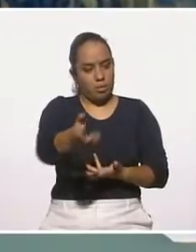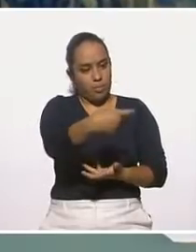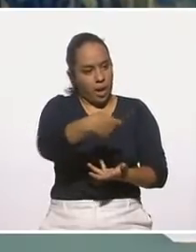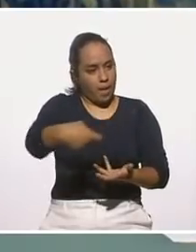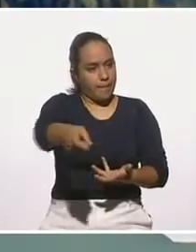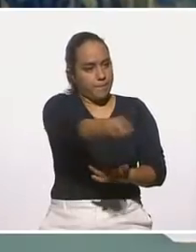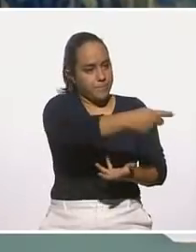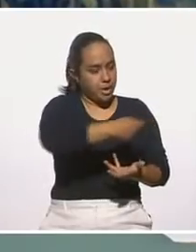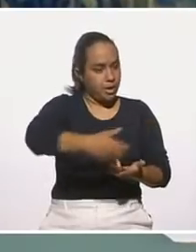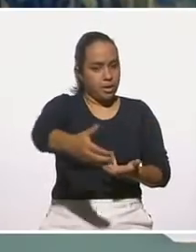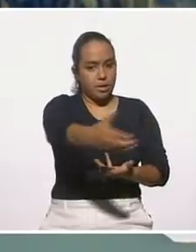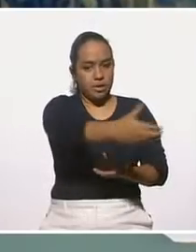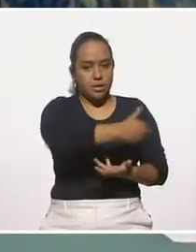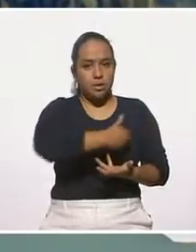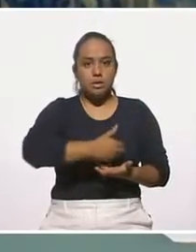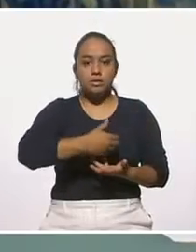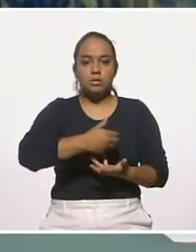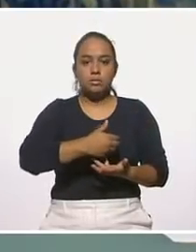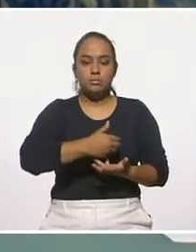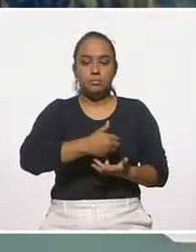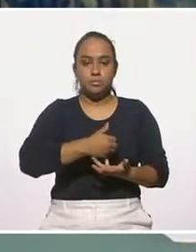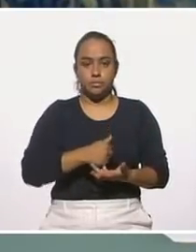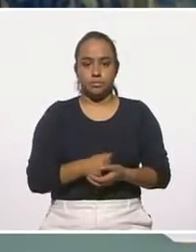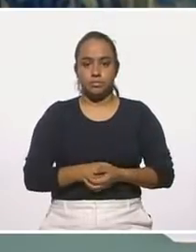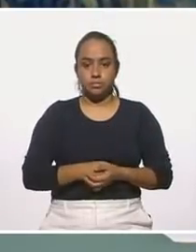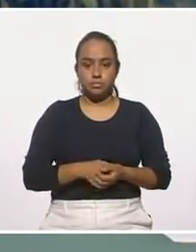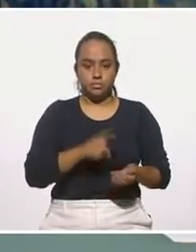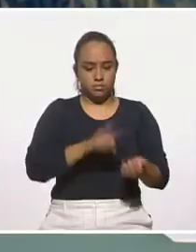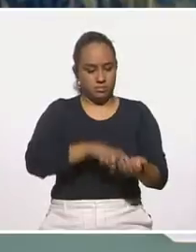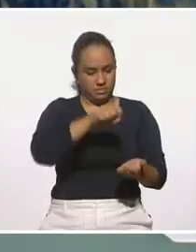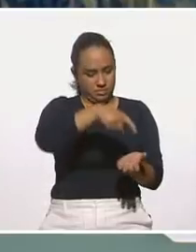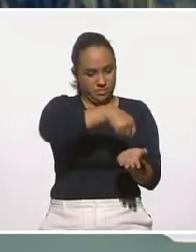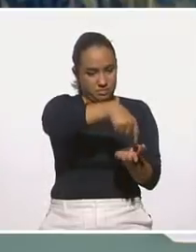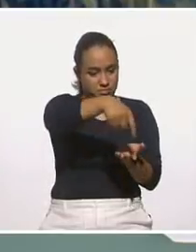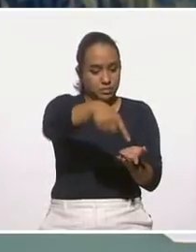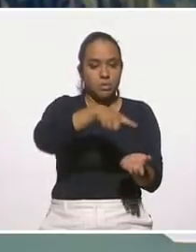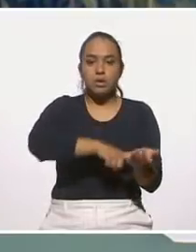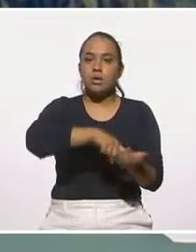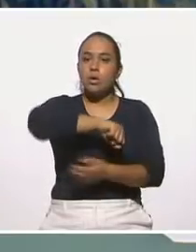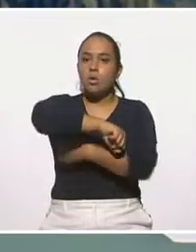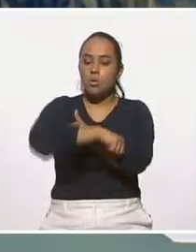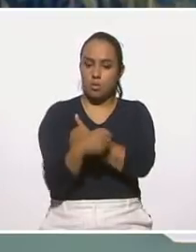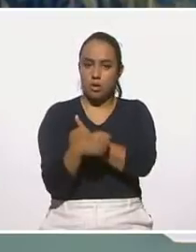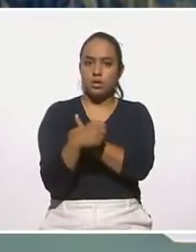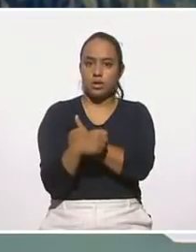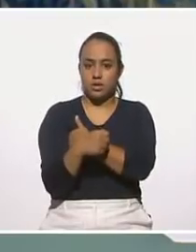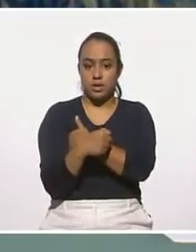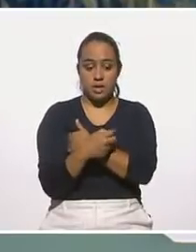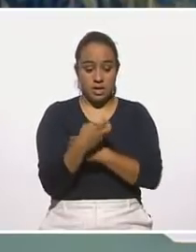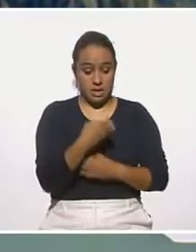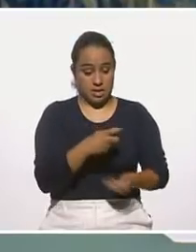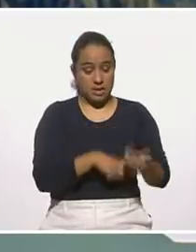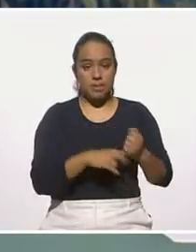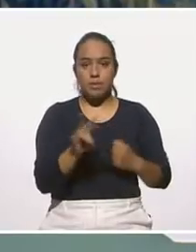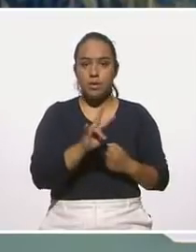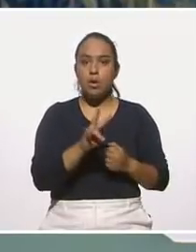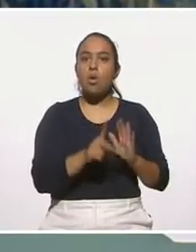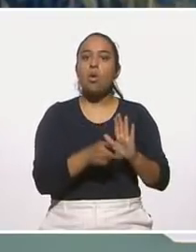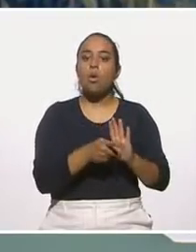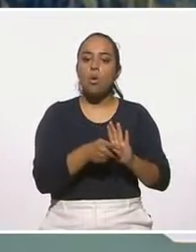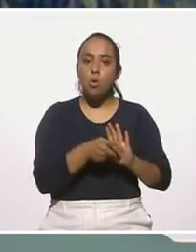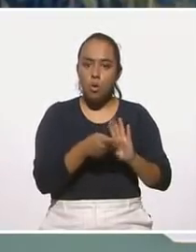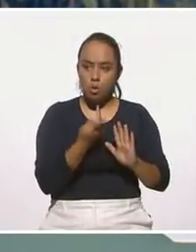y todo eso sale y queda en el mismo sembradío, en la misma nopalera, entonces todos esos nutrientes vuelven a